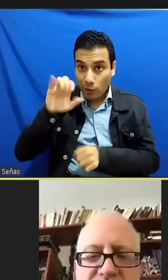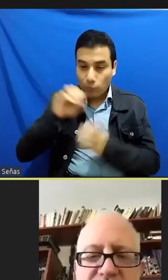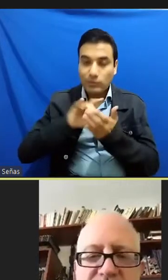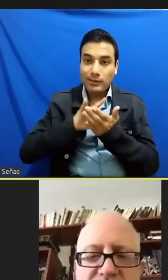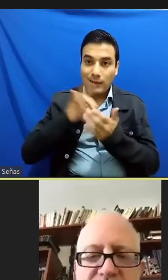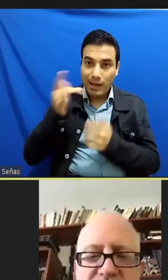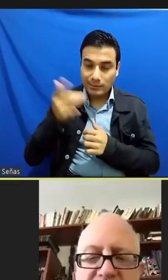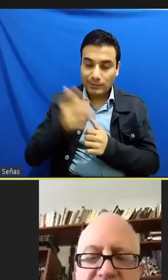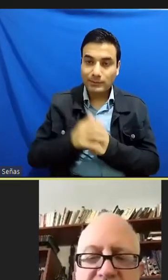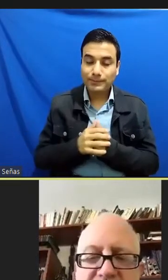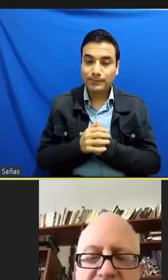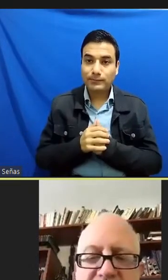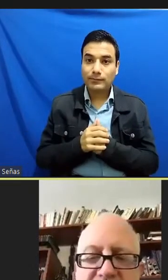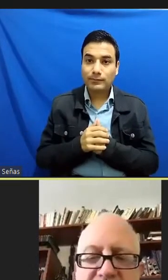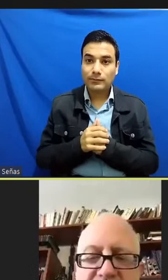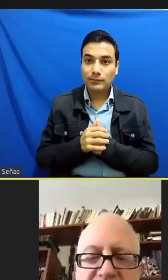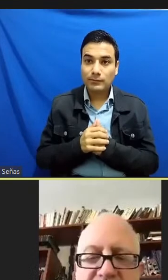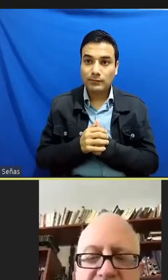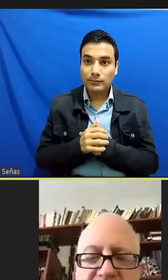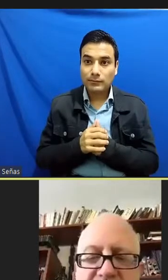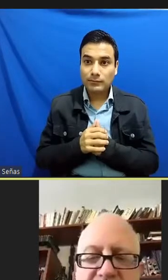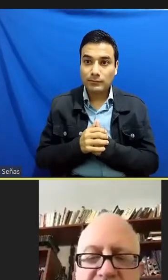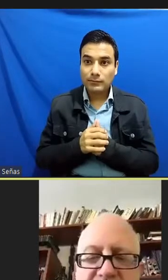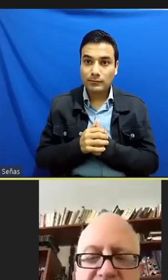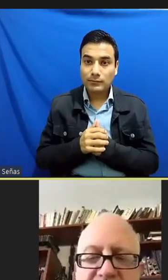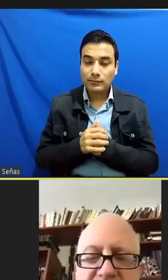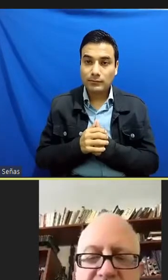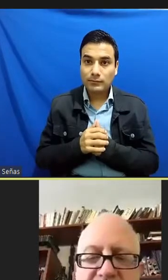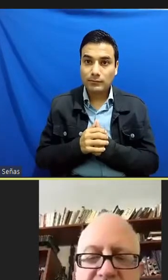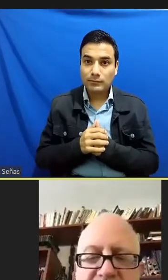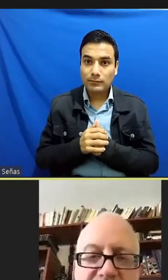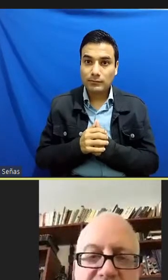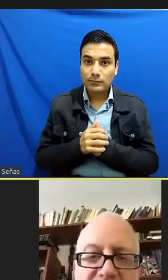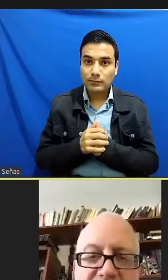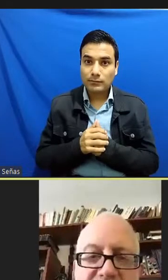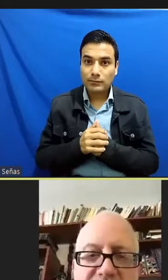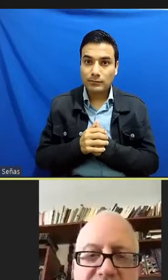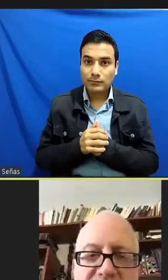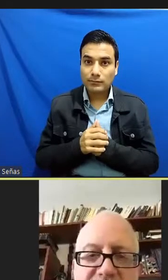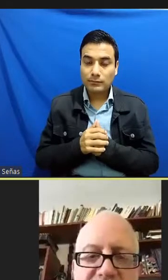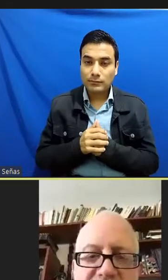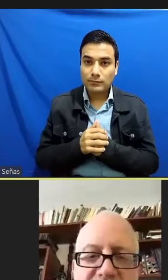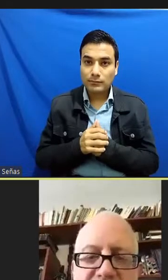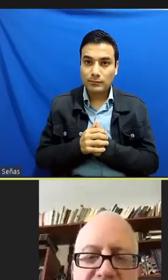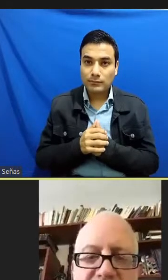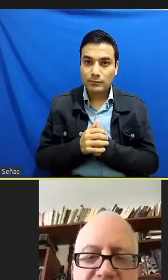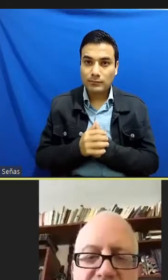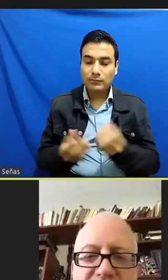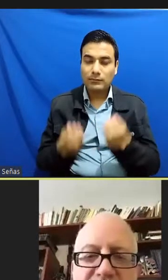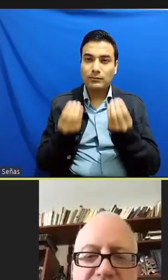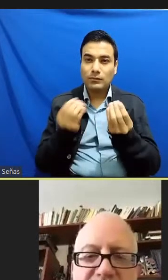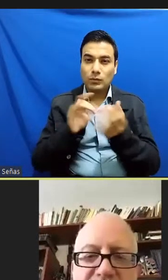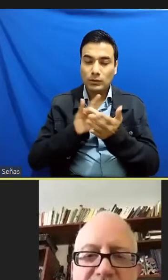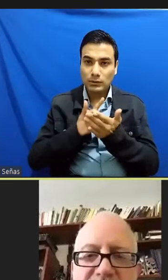creo que muchísimas gracias Mario